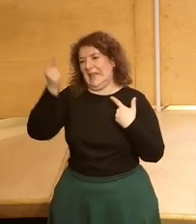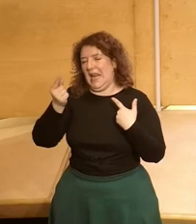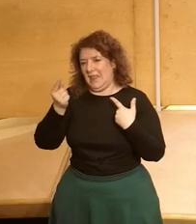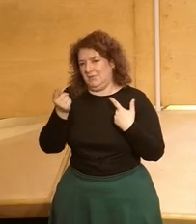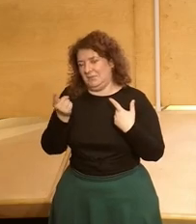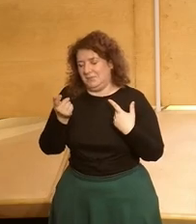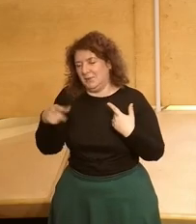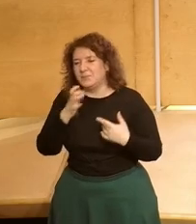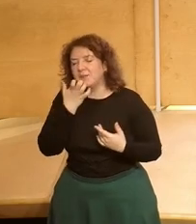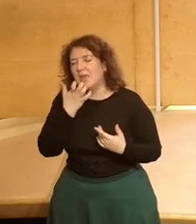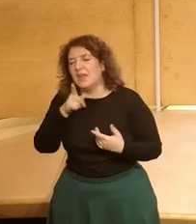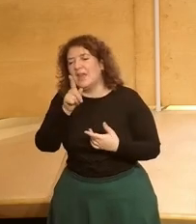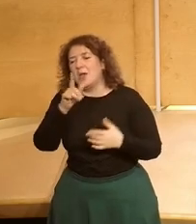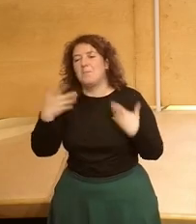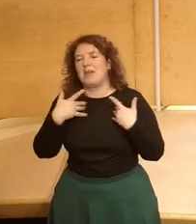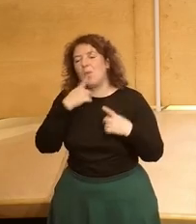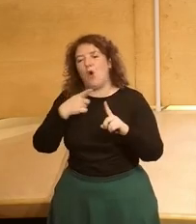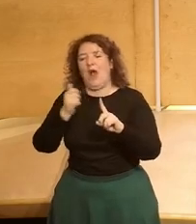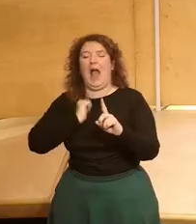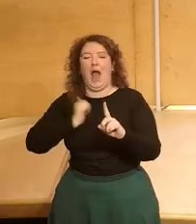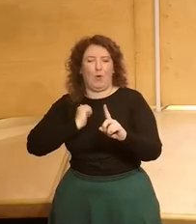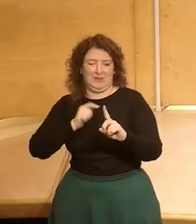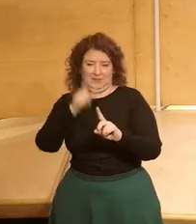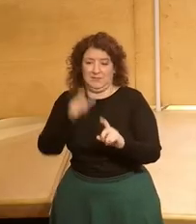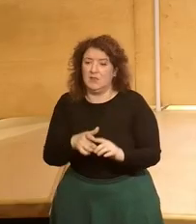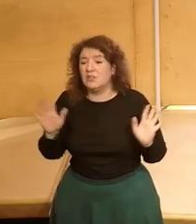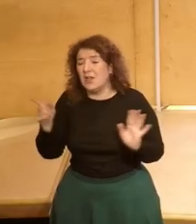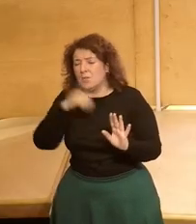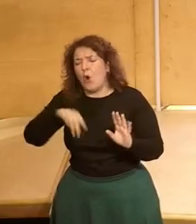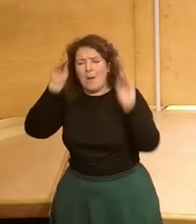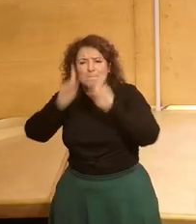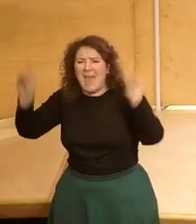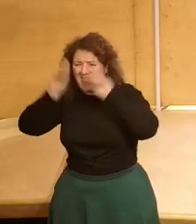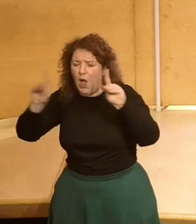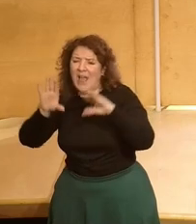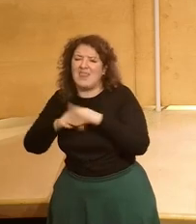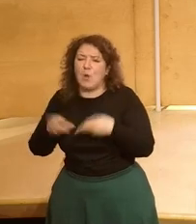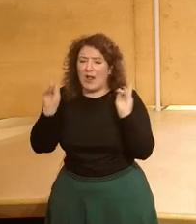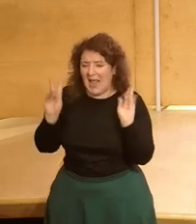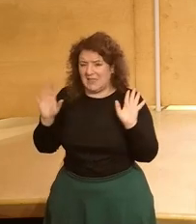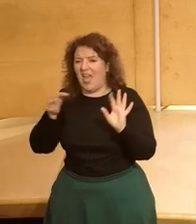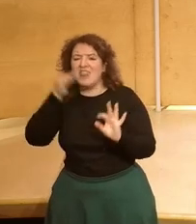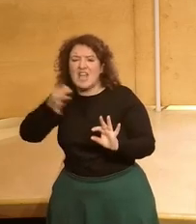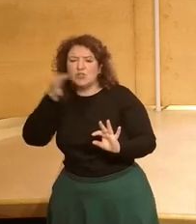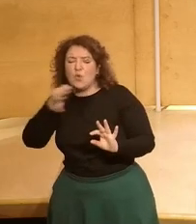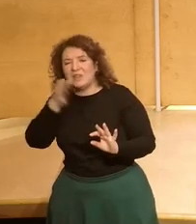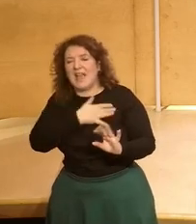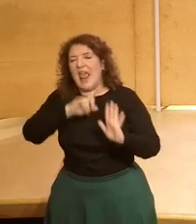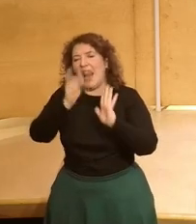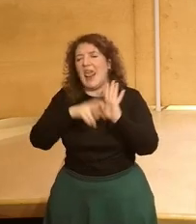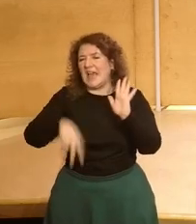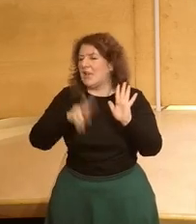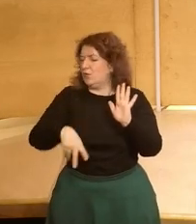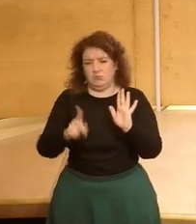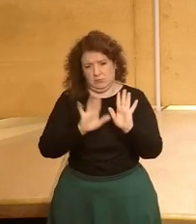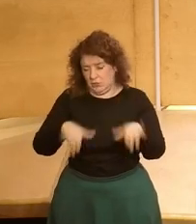por un lado de cultura y pedagogía democrática frenar discursos que intentan ilegitimar todo y luego por otra parte pues obviamente sus condiciones